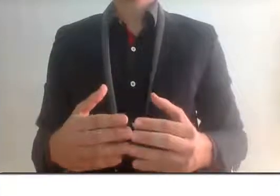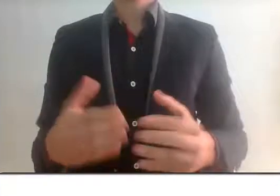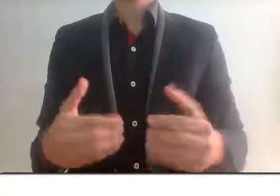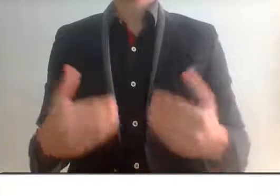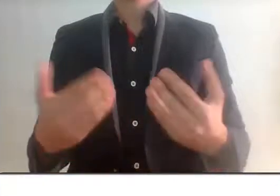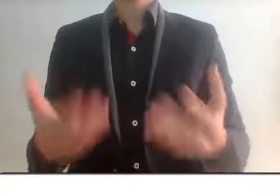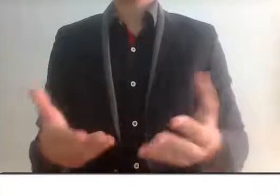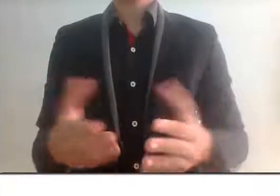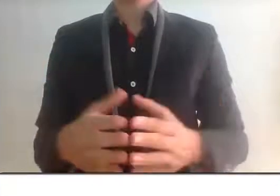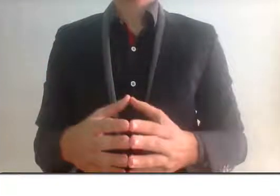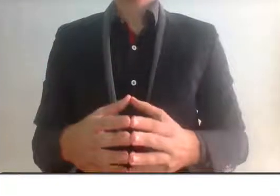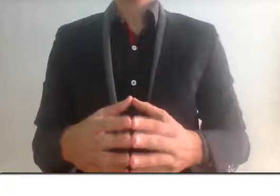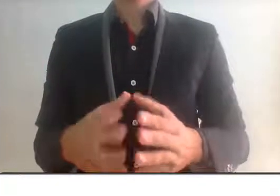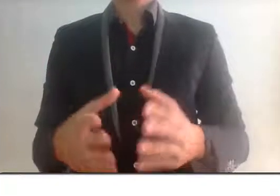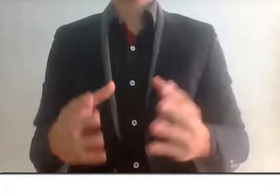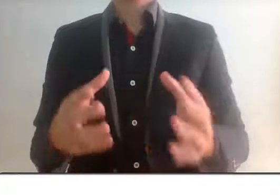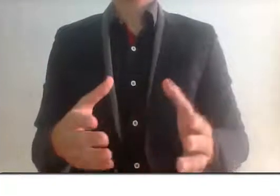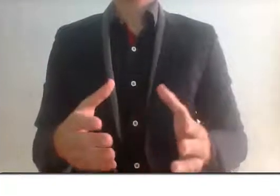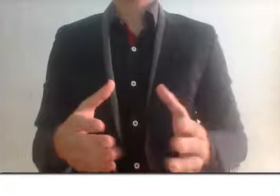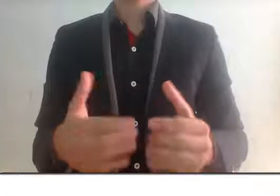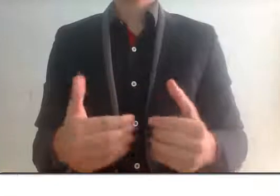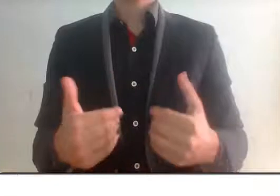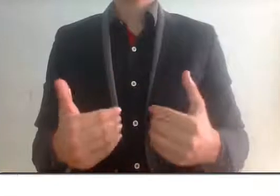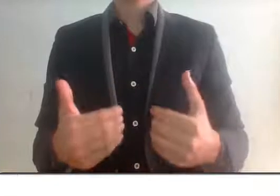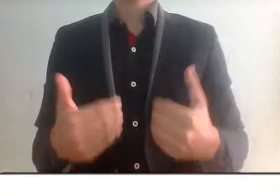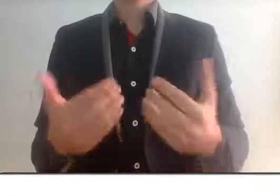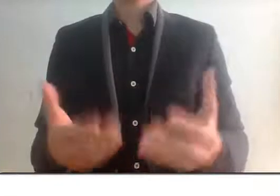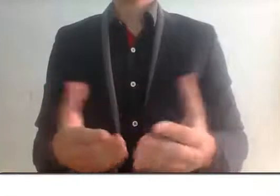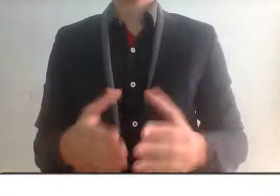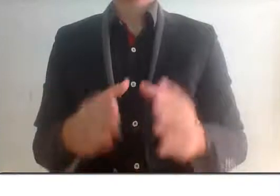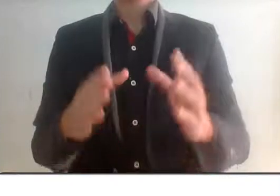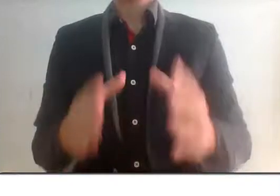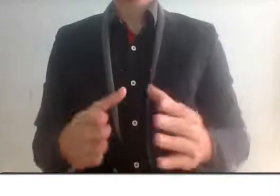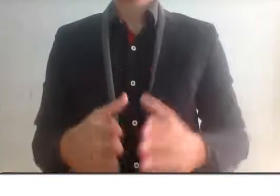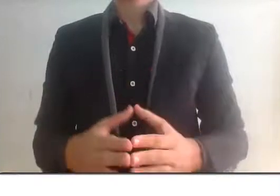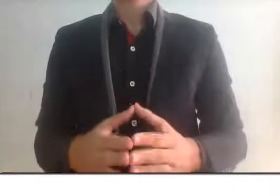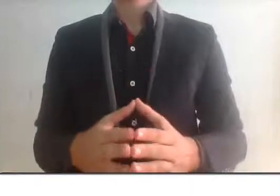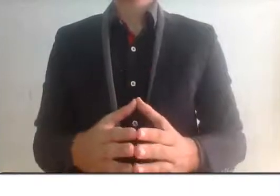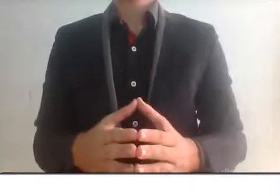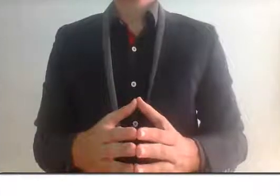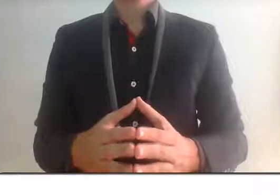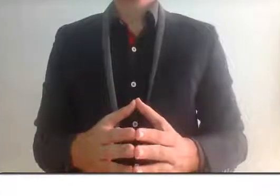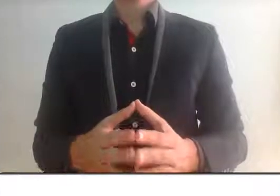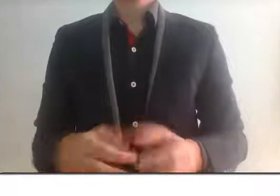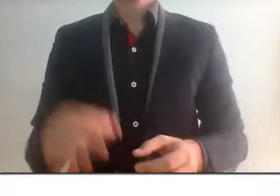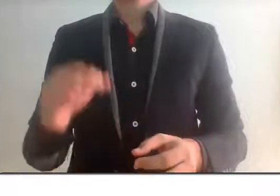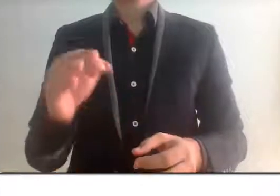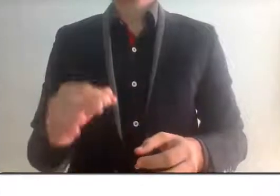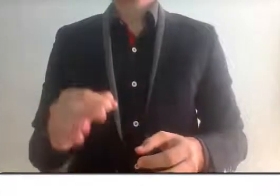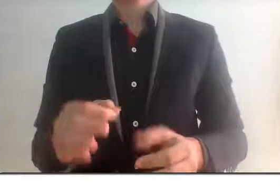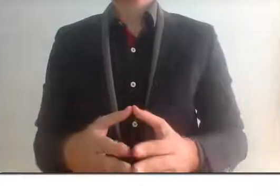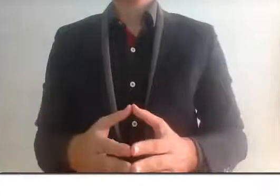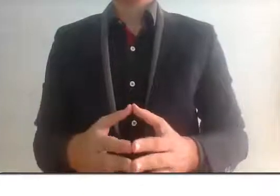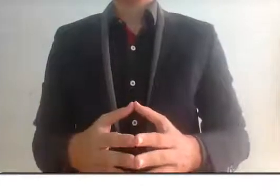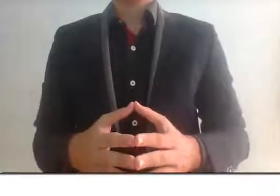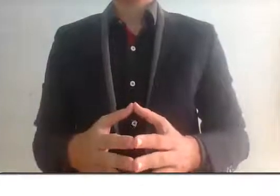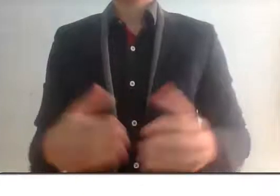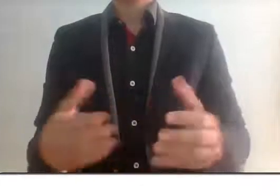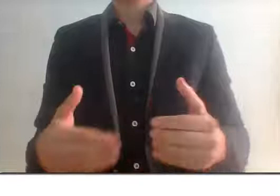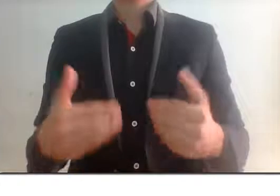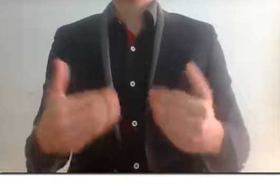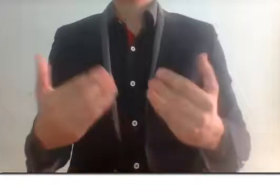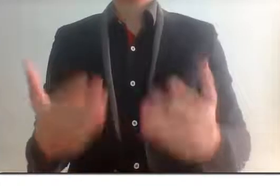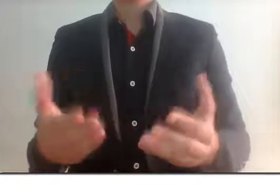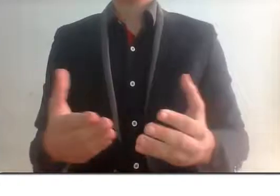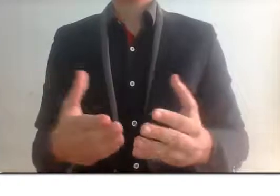recortes para de esa forma luego destinar esos recursos a donde sea necesario. Esto creo que es una excelente noticia porque incluso la